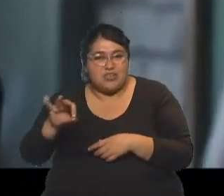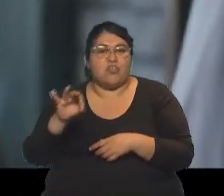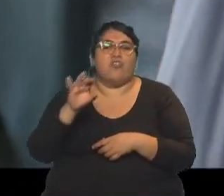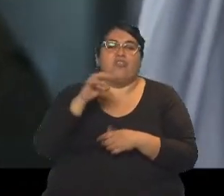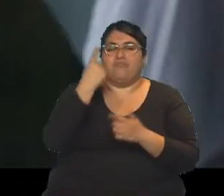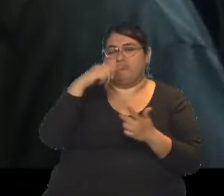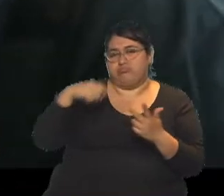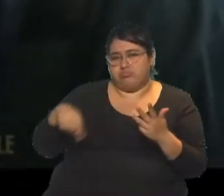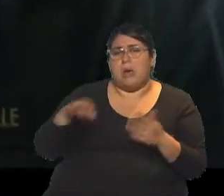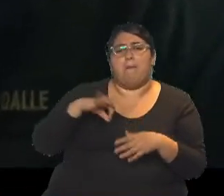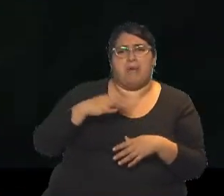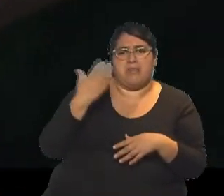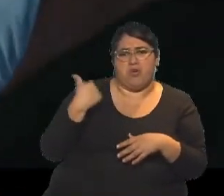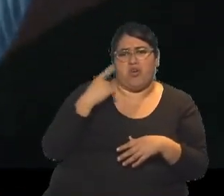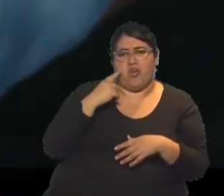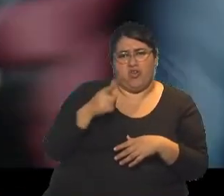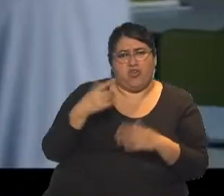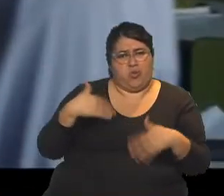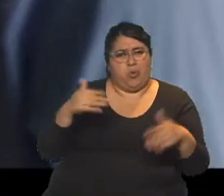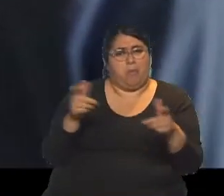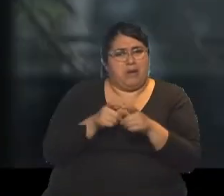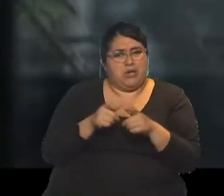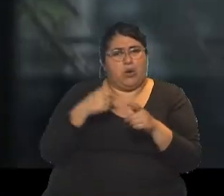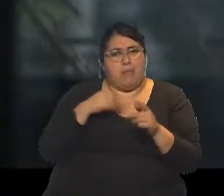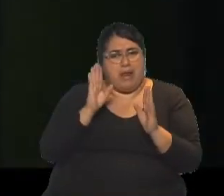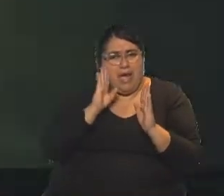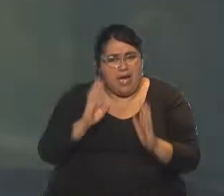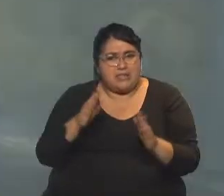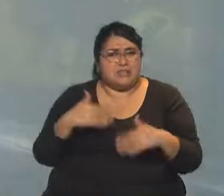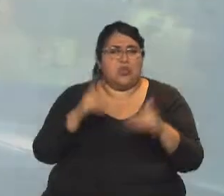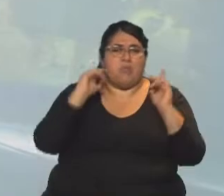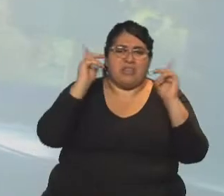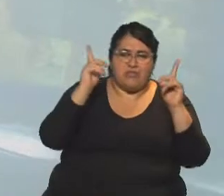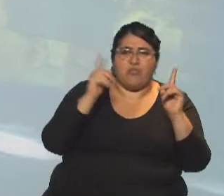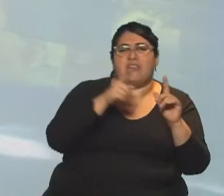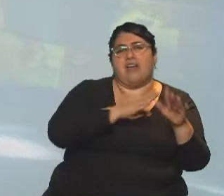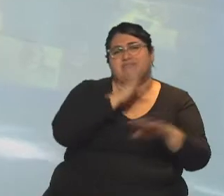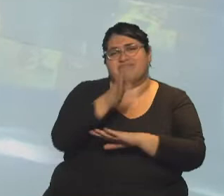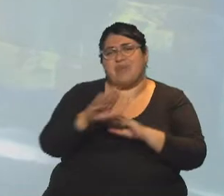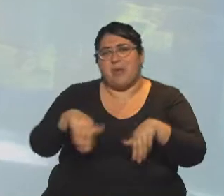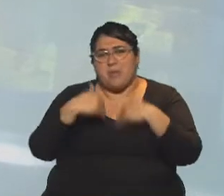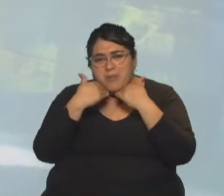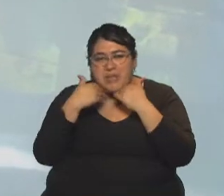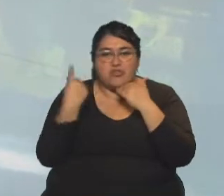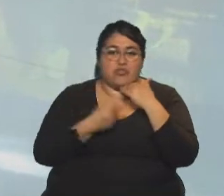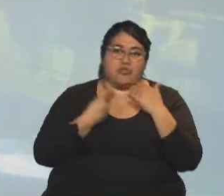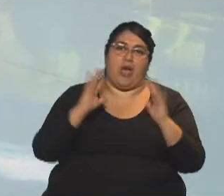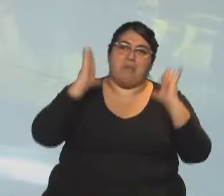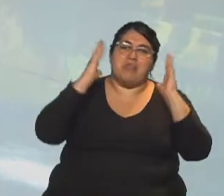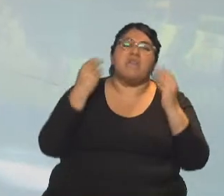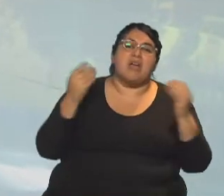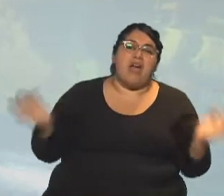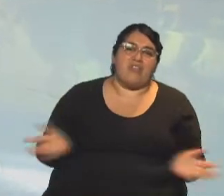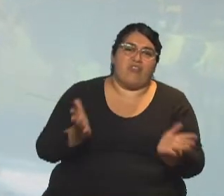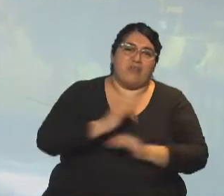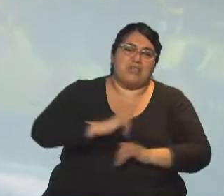premiada también recientemente. Una gran película para prestarle atención, para disfrutar, para ir a ver por qué aplaudimos y fomentamos el